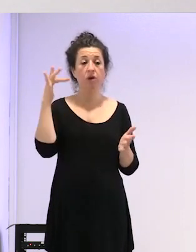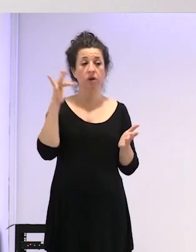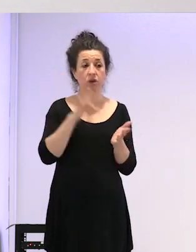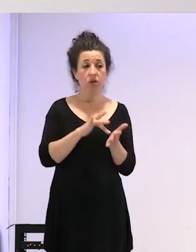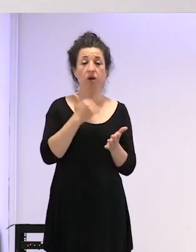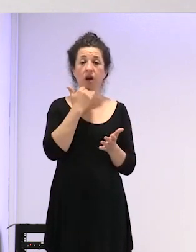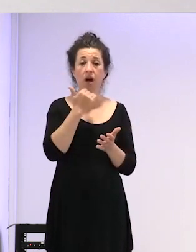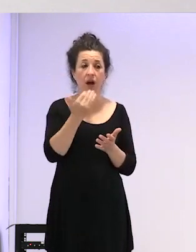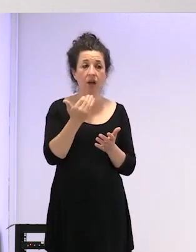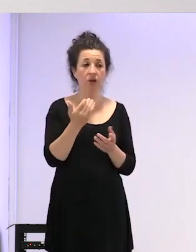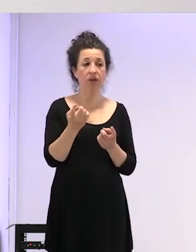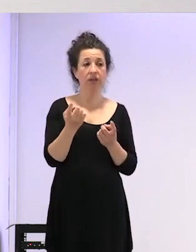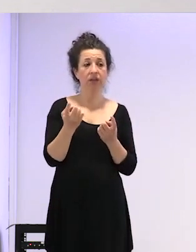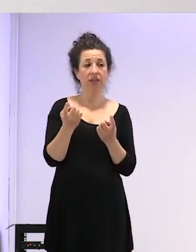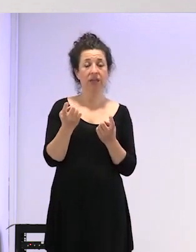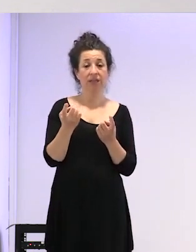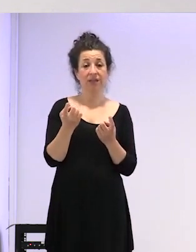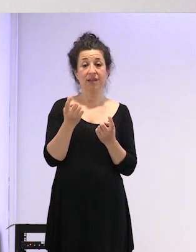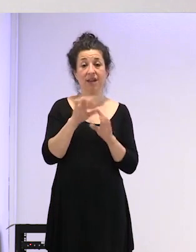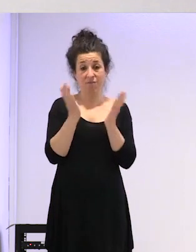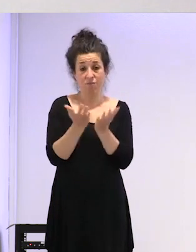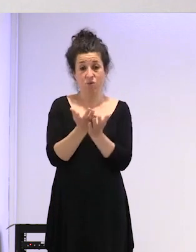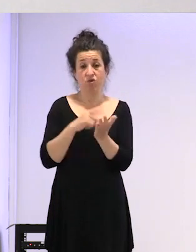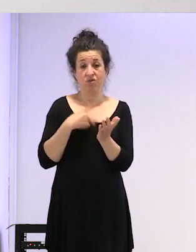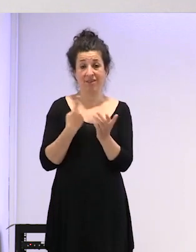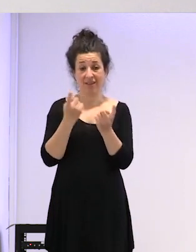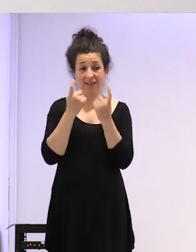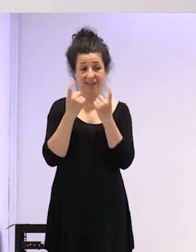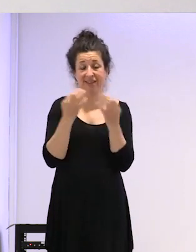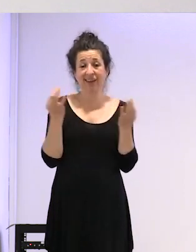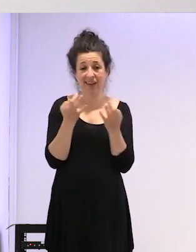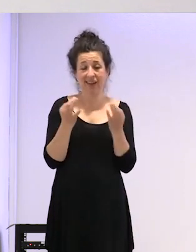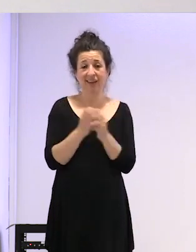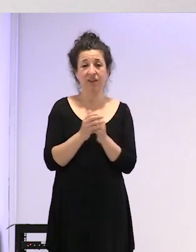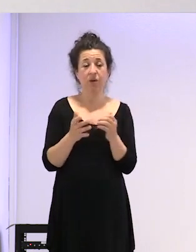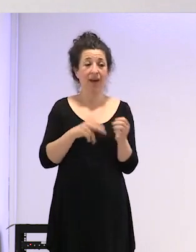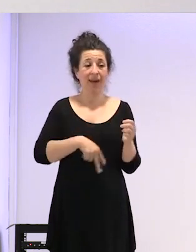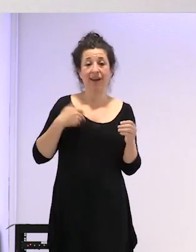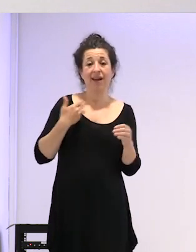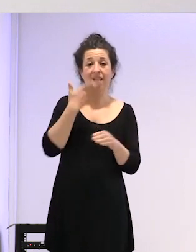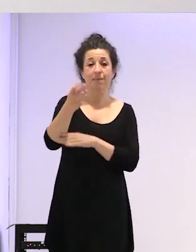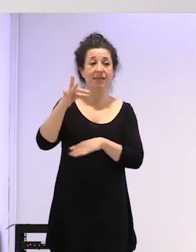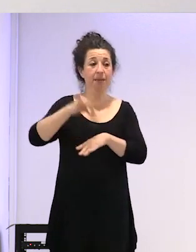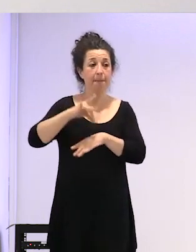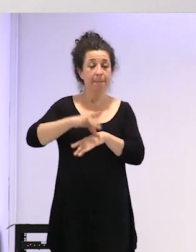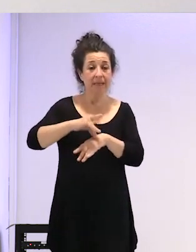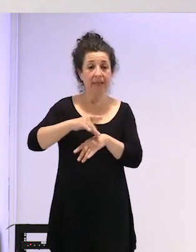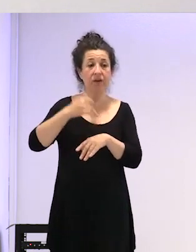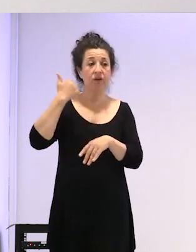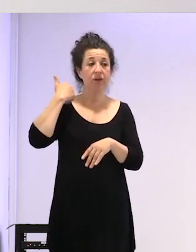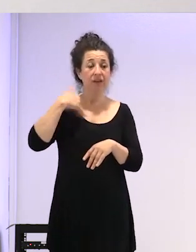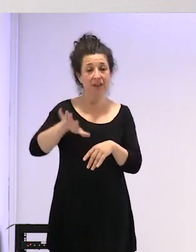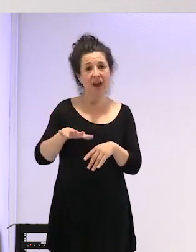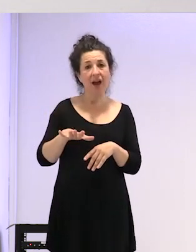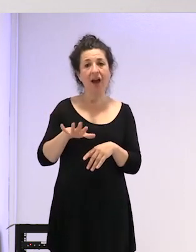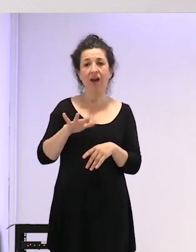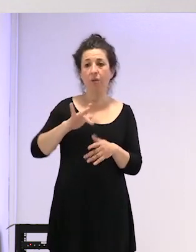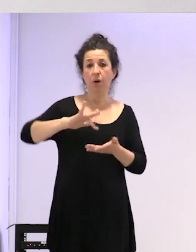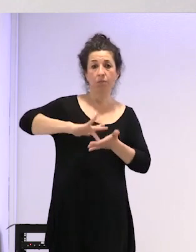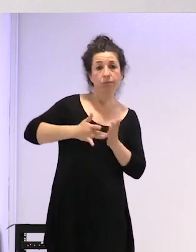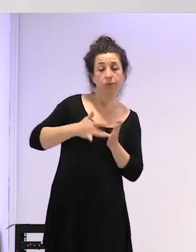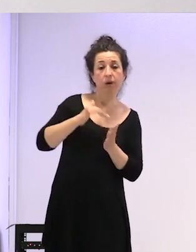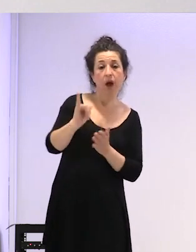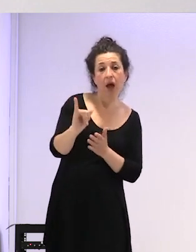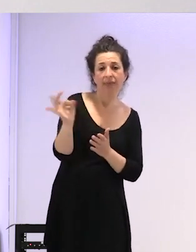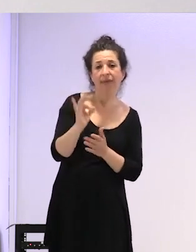te enseñan cosas es que en general cuando vas al médico y hay un desabastecimiento tienes que avisar tú es decir